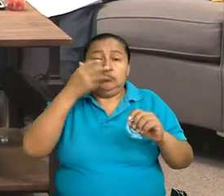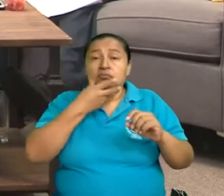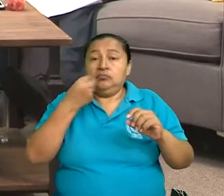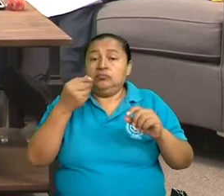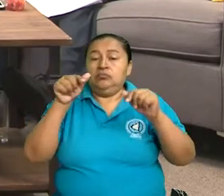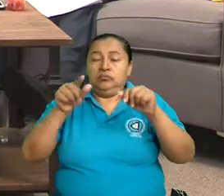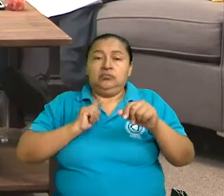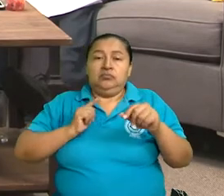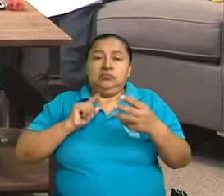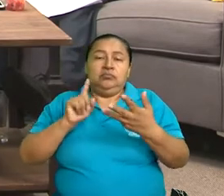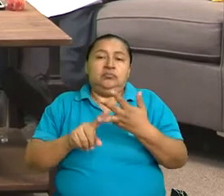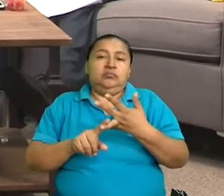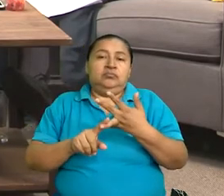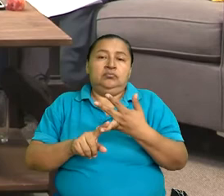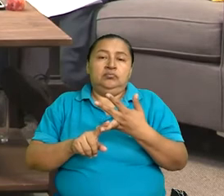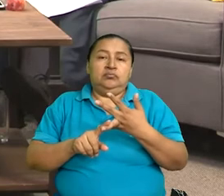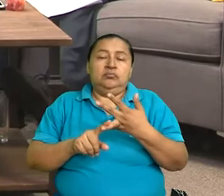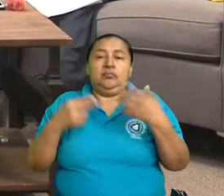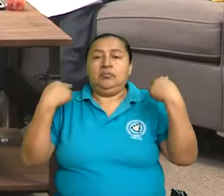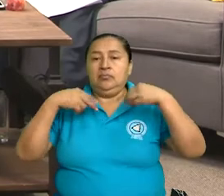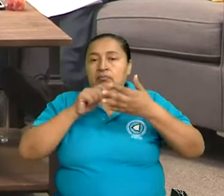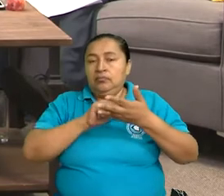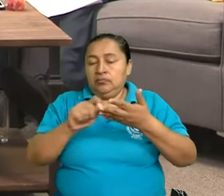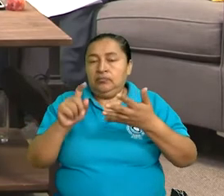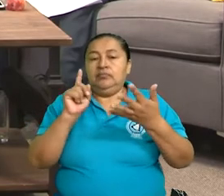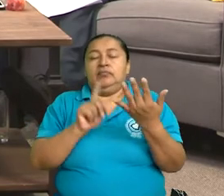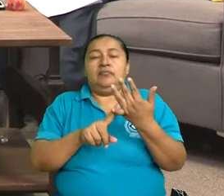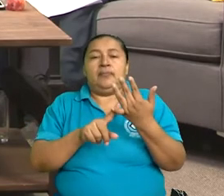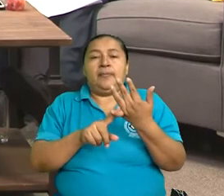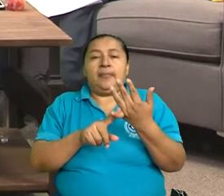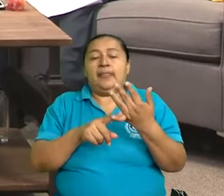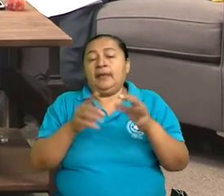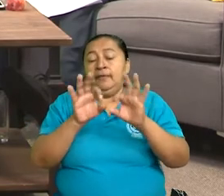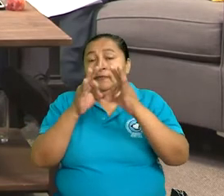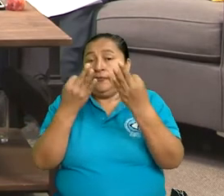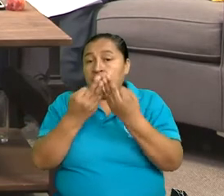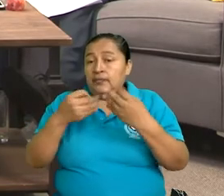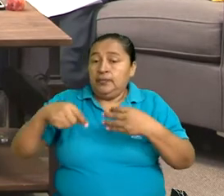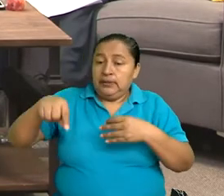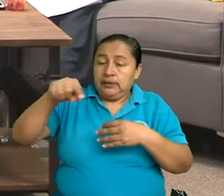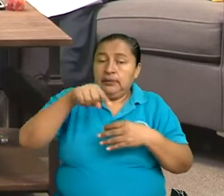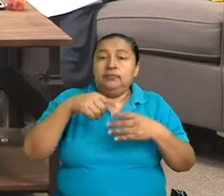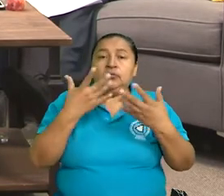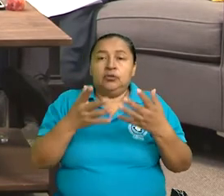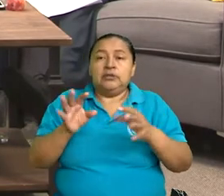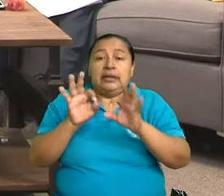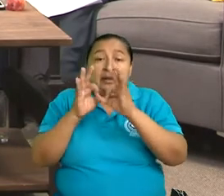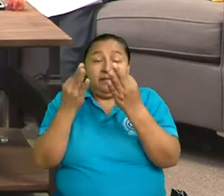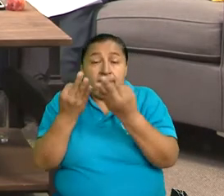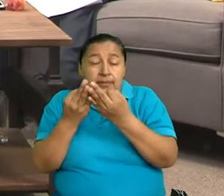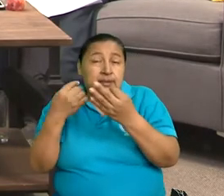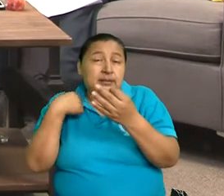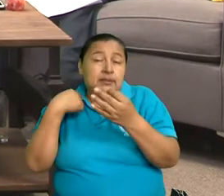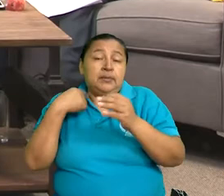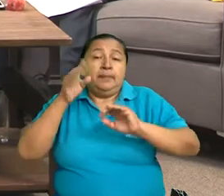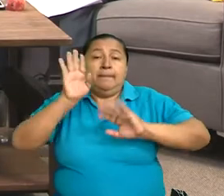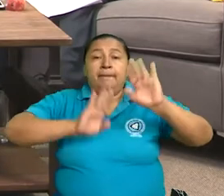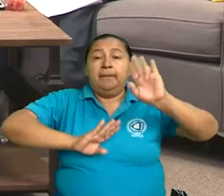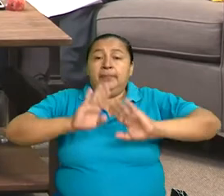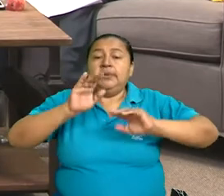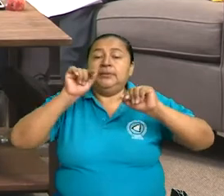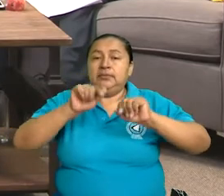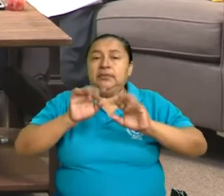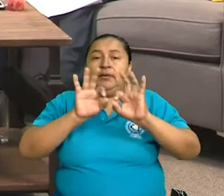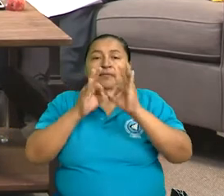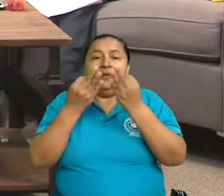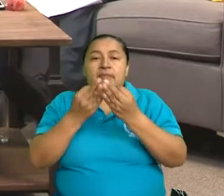jóvenes, los docentes, las familias. Entonces, la familia participa, la